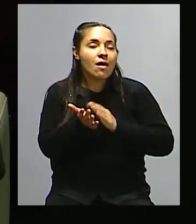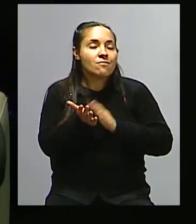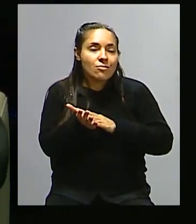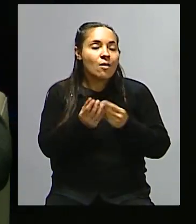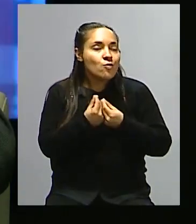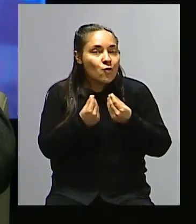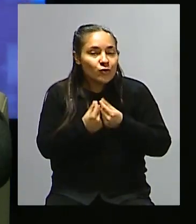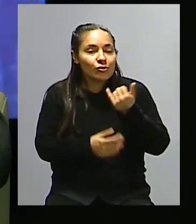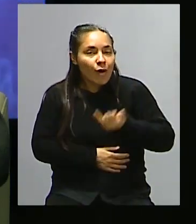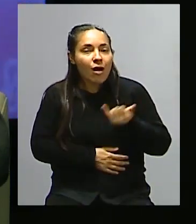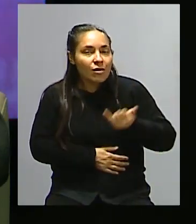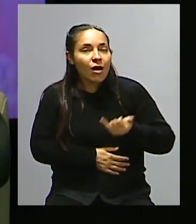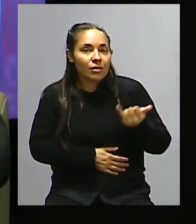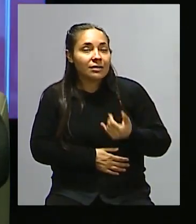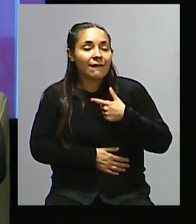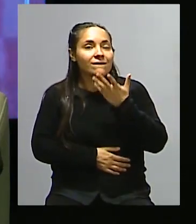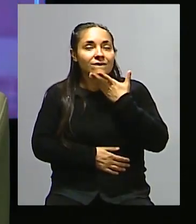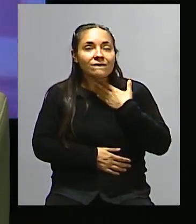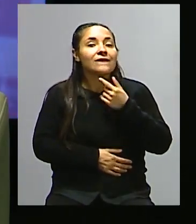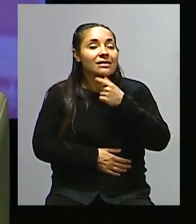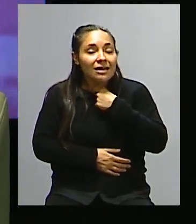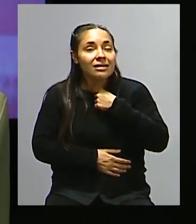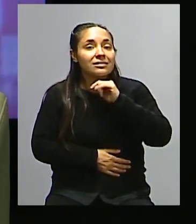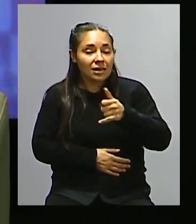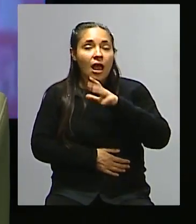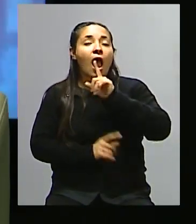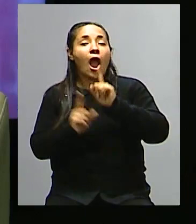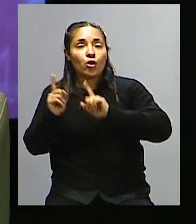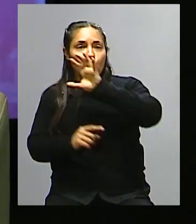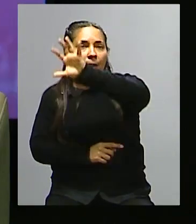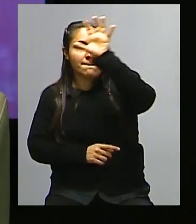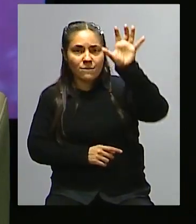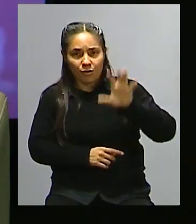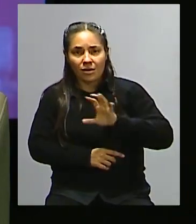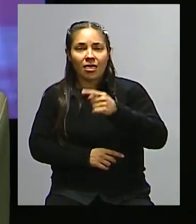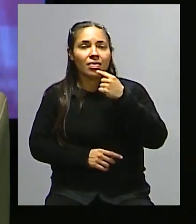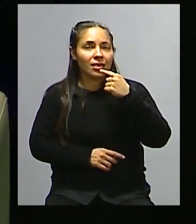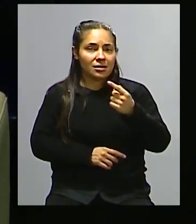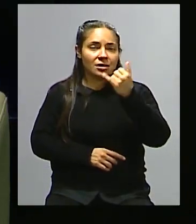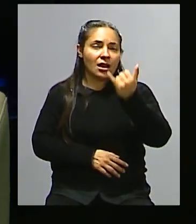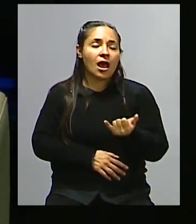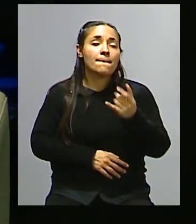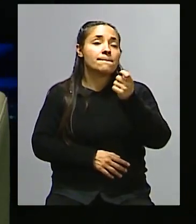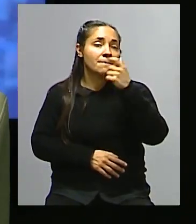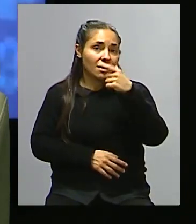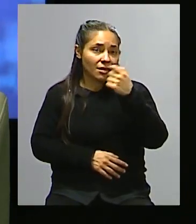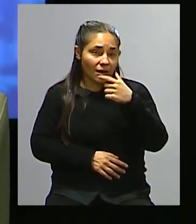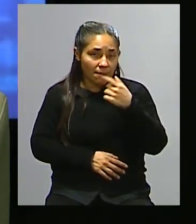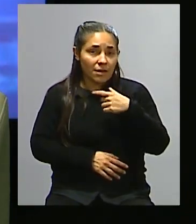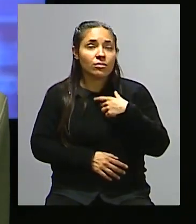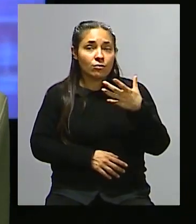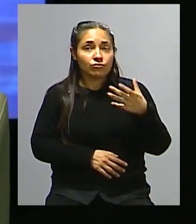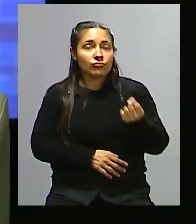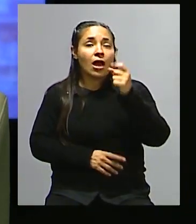mucha expresión de deseo, hay provincias que dicen que producen algunos medicamentos, se han logrado